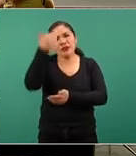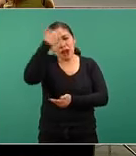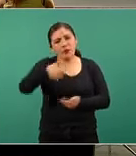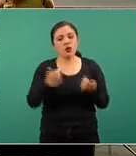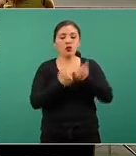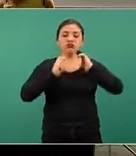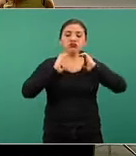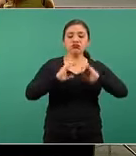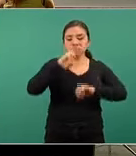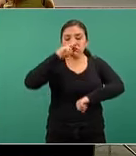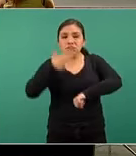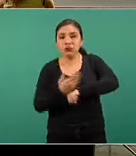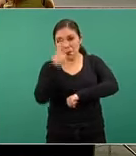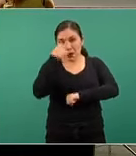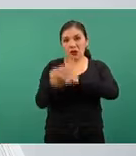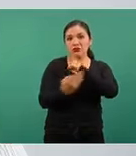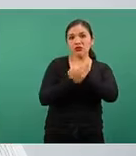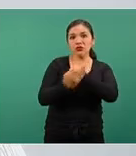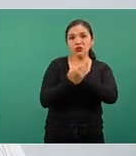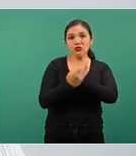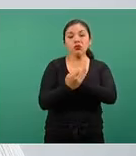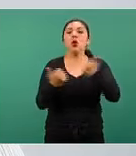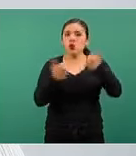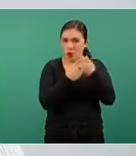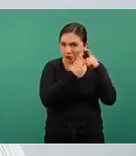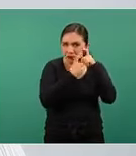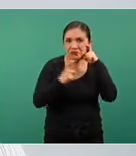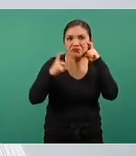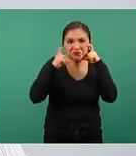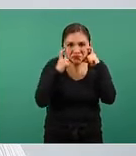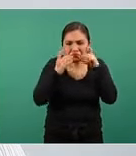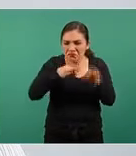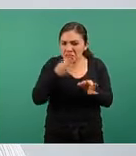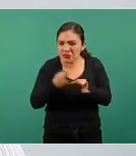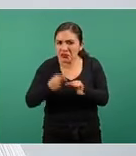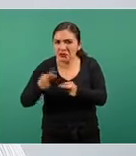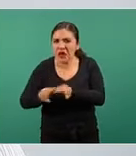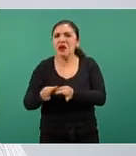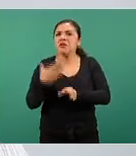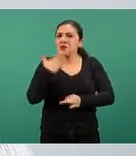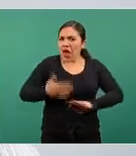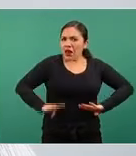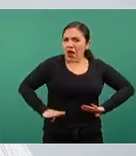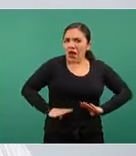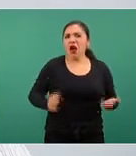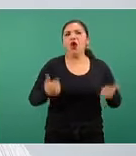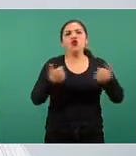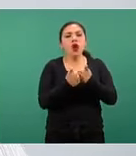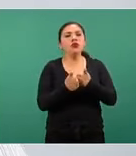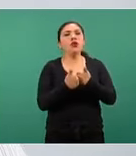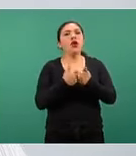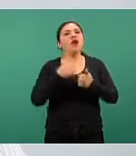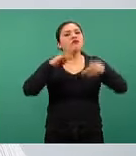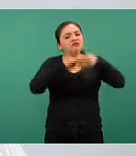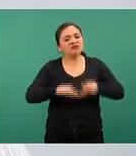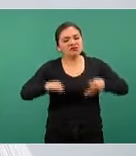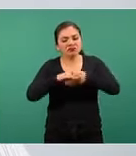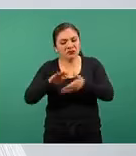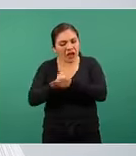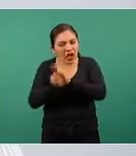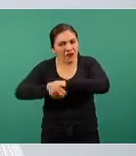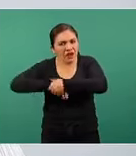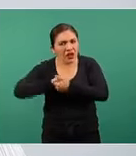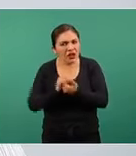sus acciones de protección, es decir, usaron su cubrebocas de manera adecuada, se estuvieron lavando las manos,